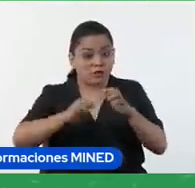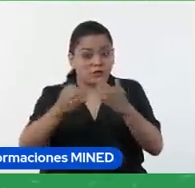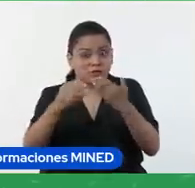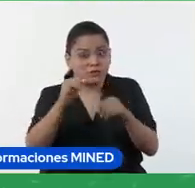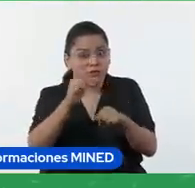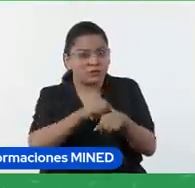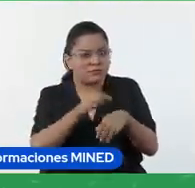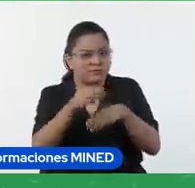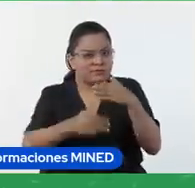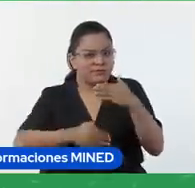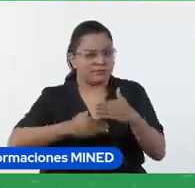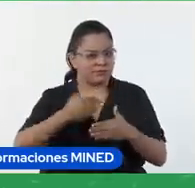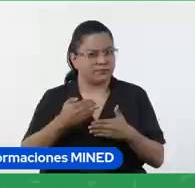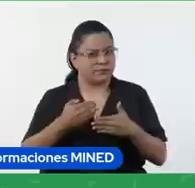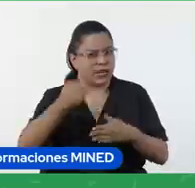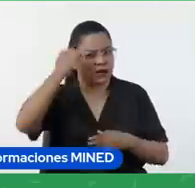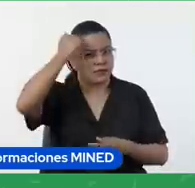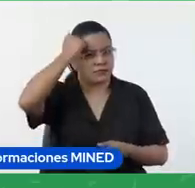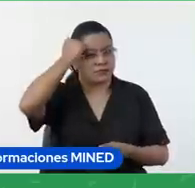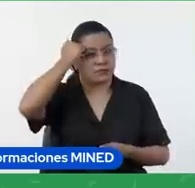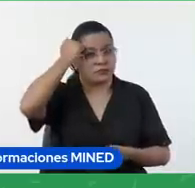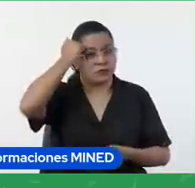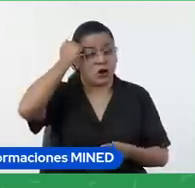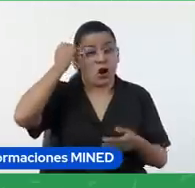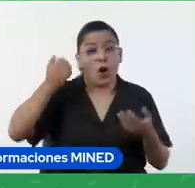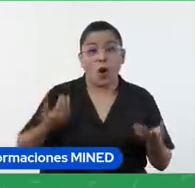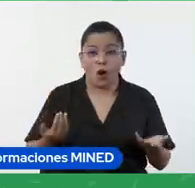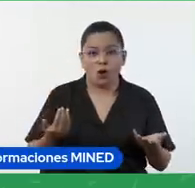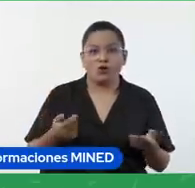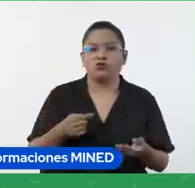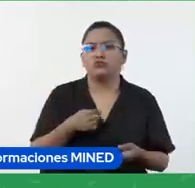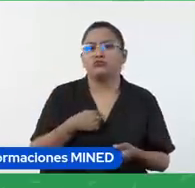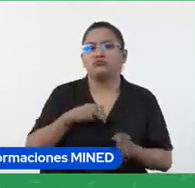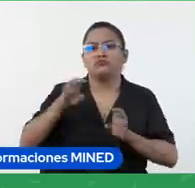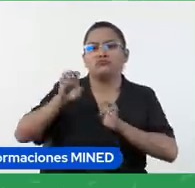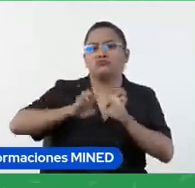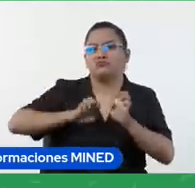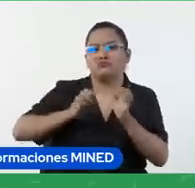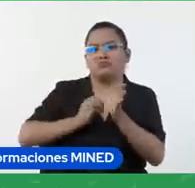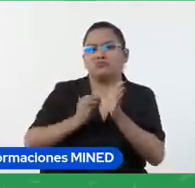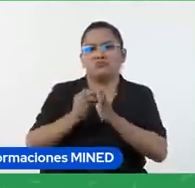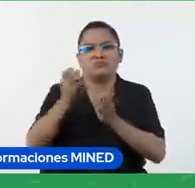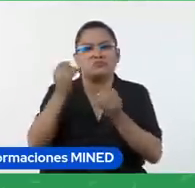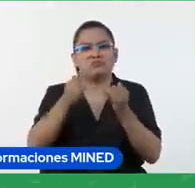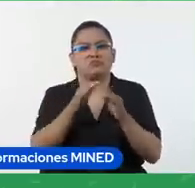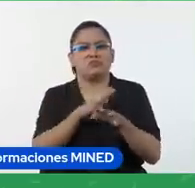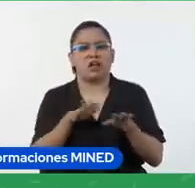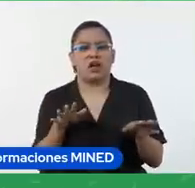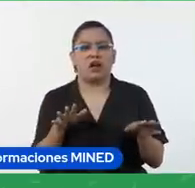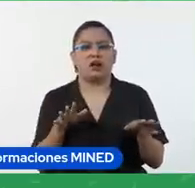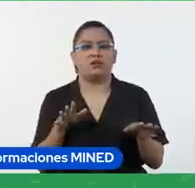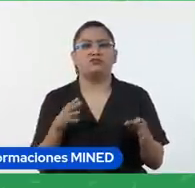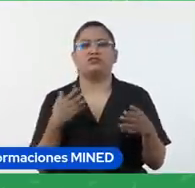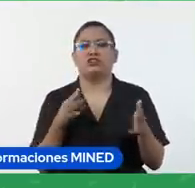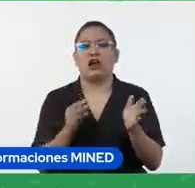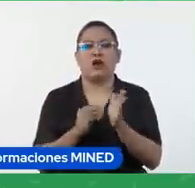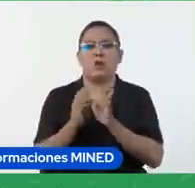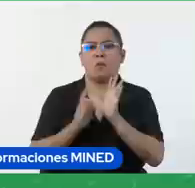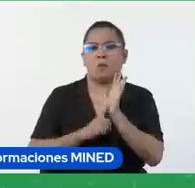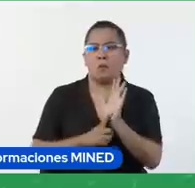del proceso de aprendizaje o solo estoy haciendo una evaluación sumativa al final y obtengo resultados